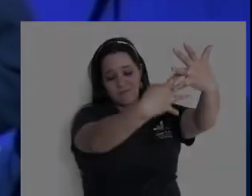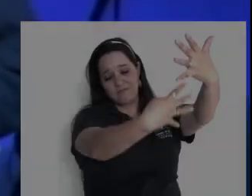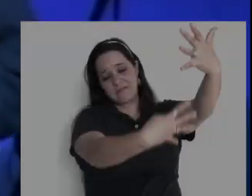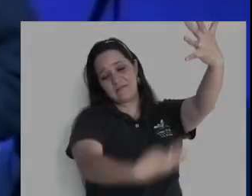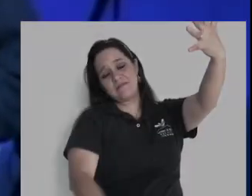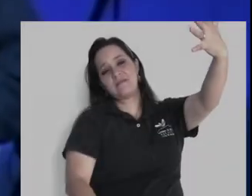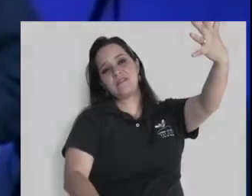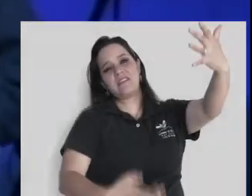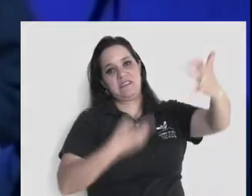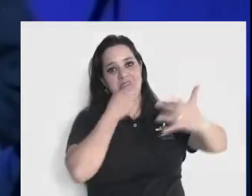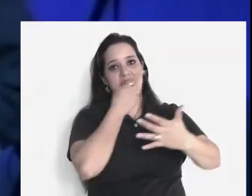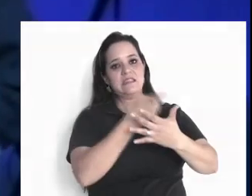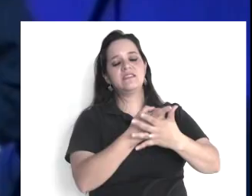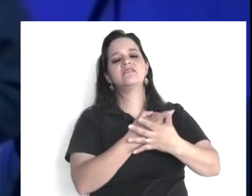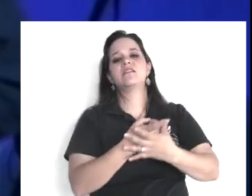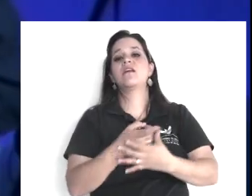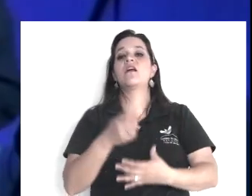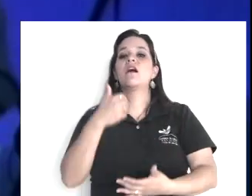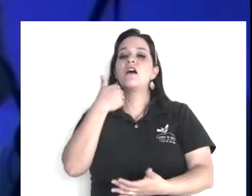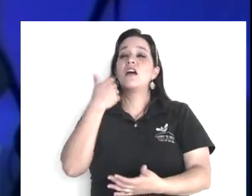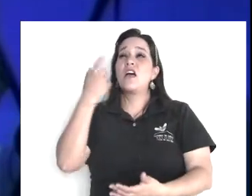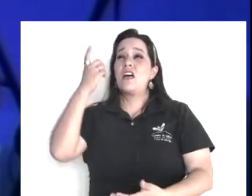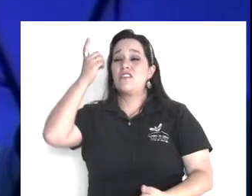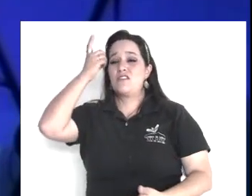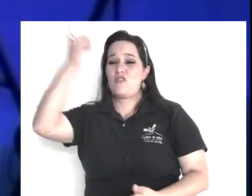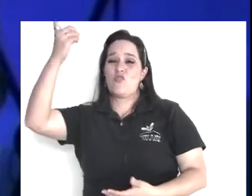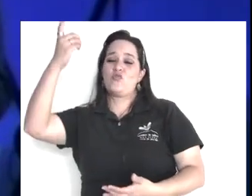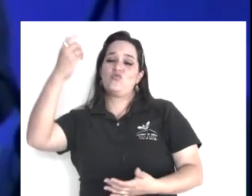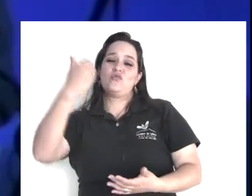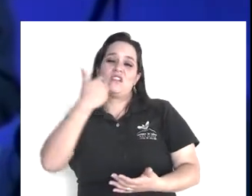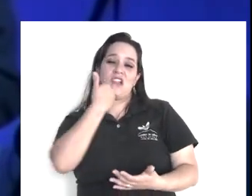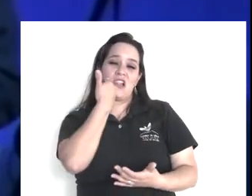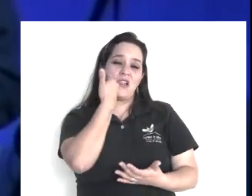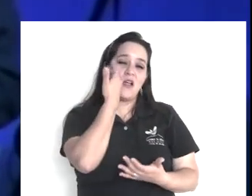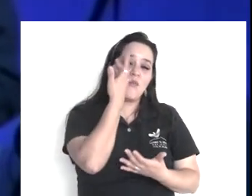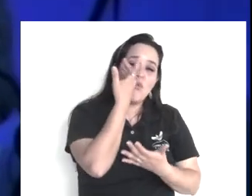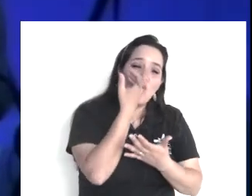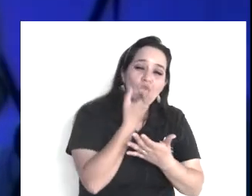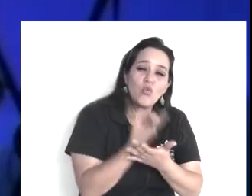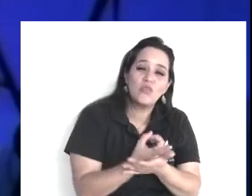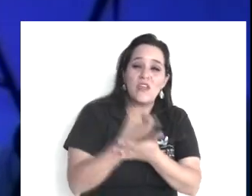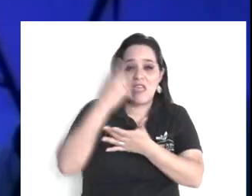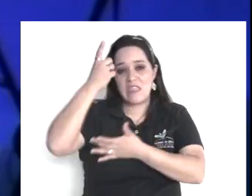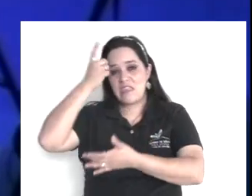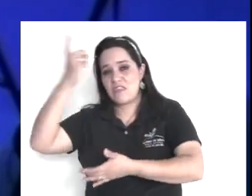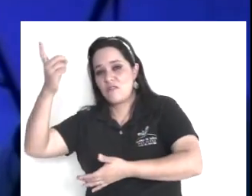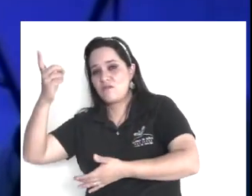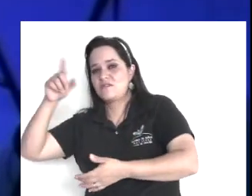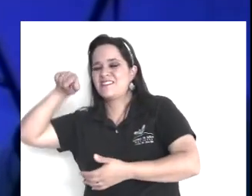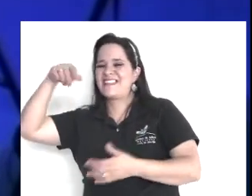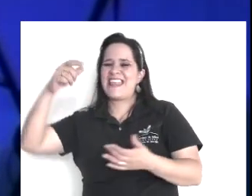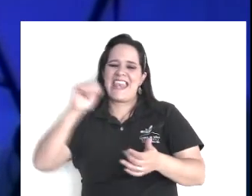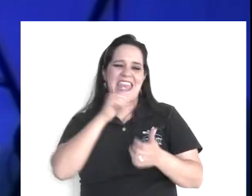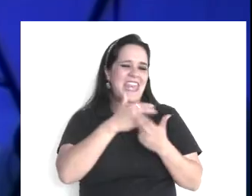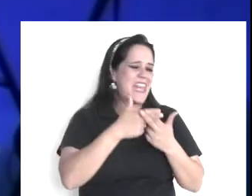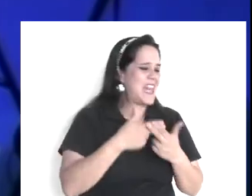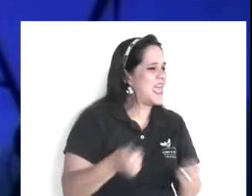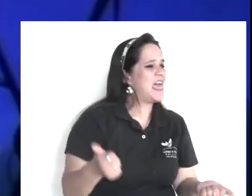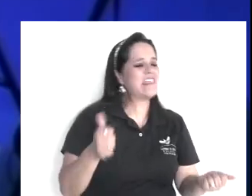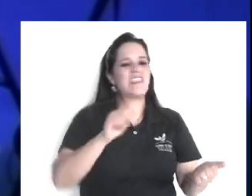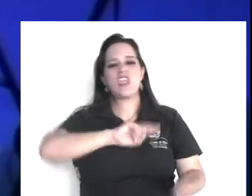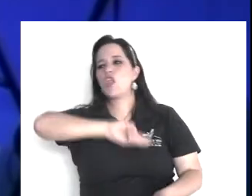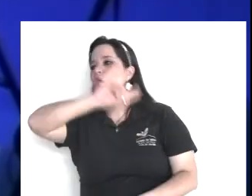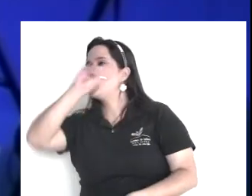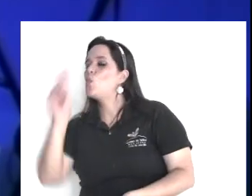Dios, que nunca, se dé falso testimonio, en contra de nadie, que no tergiverses, las palabras,